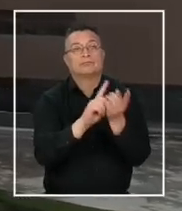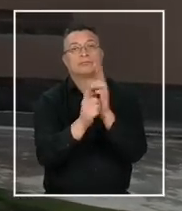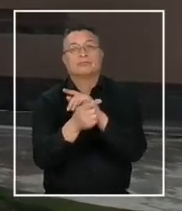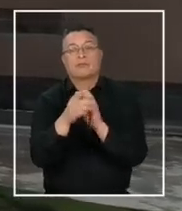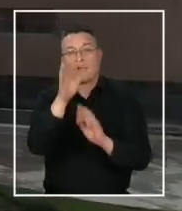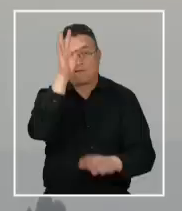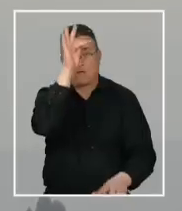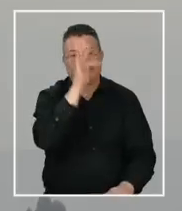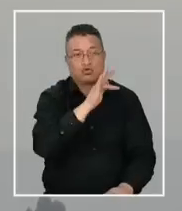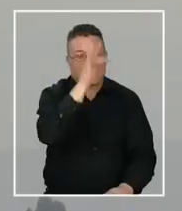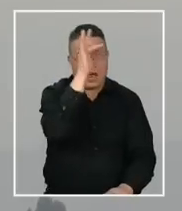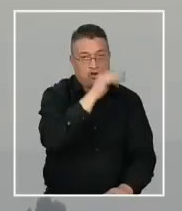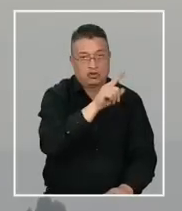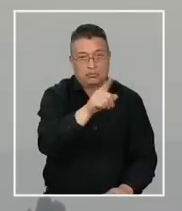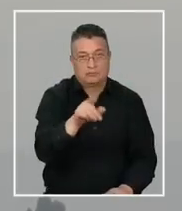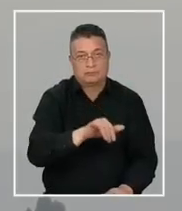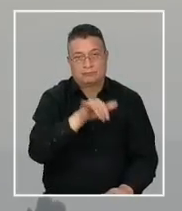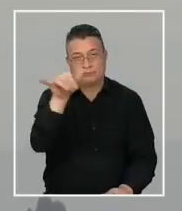funcionarios.